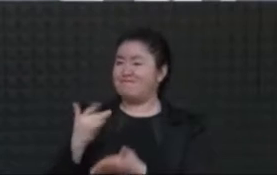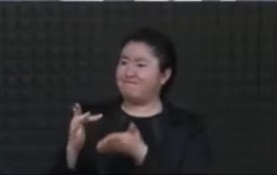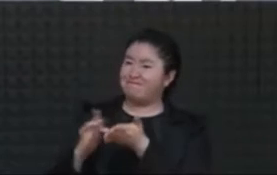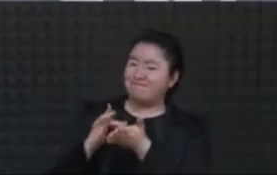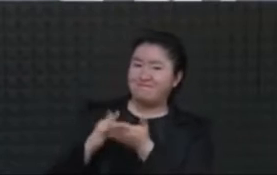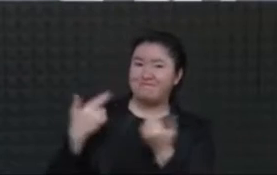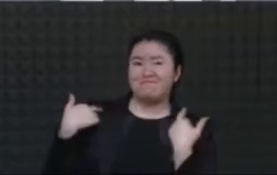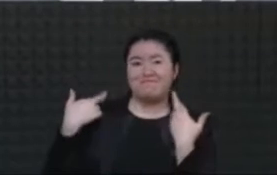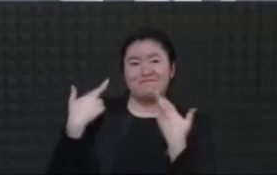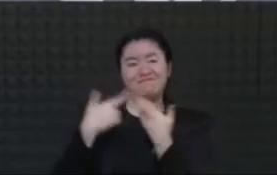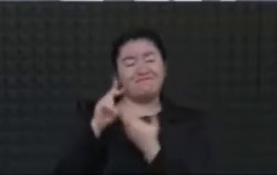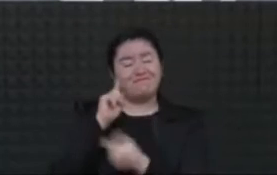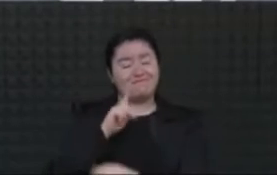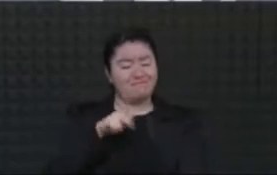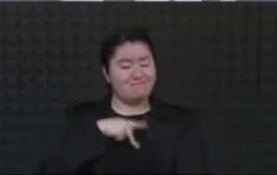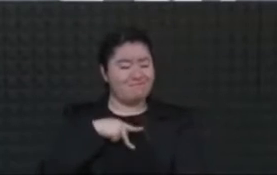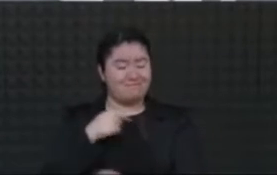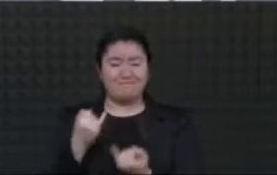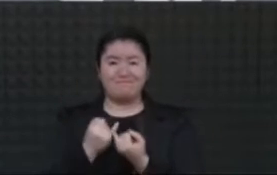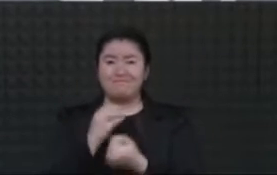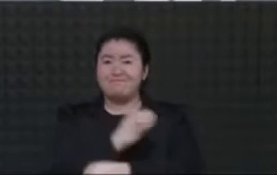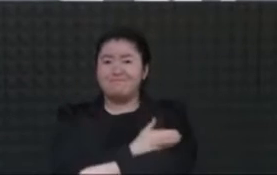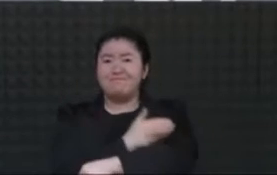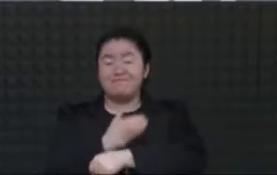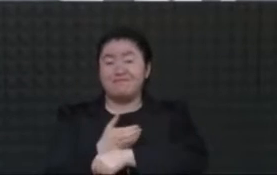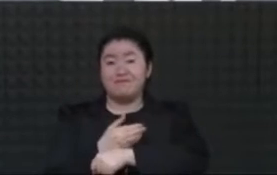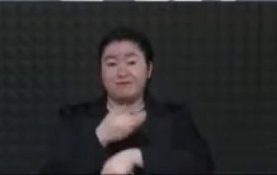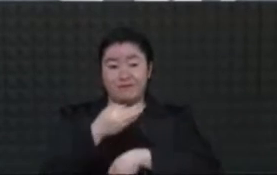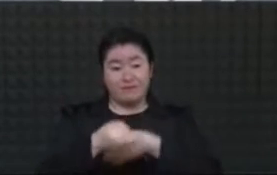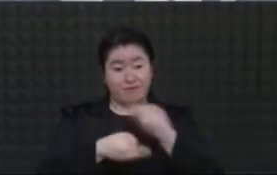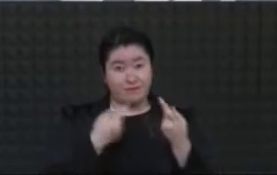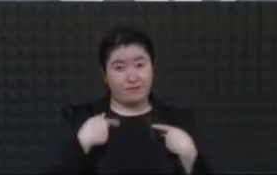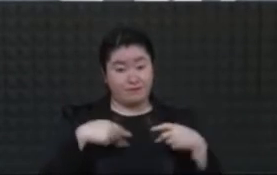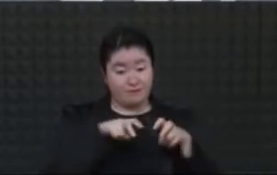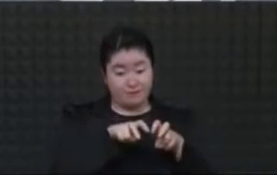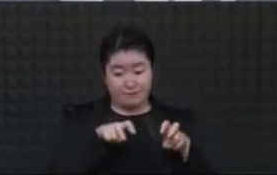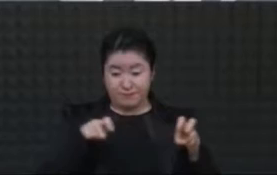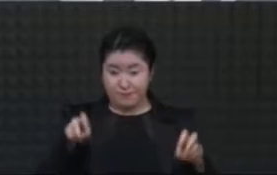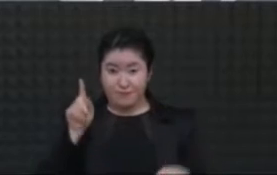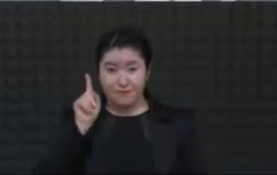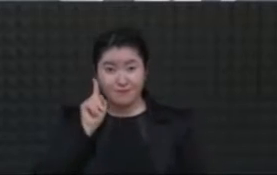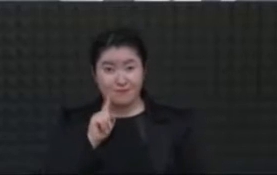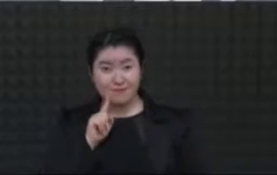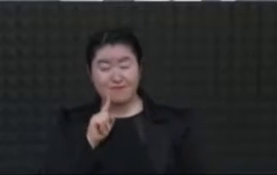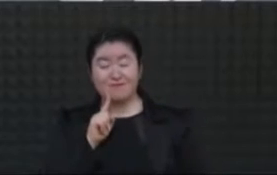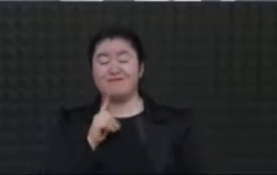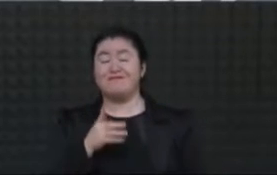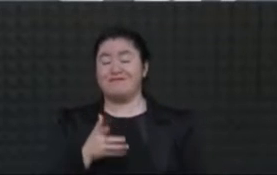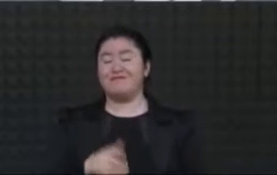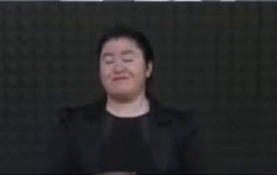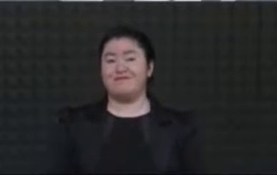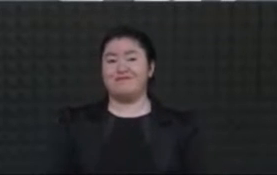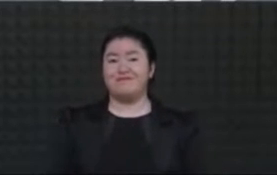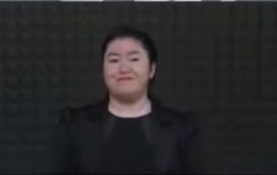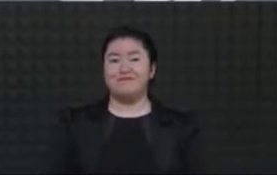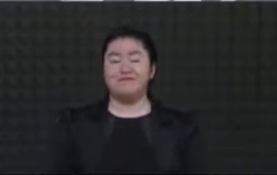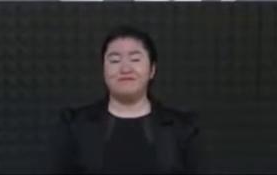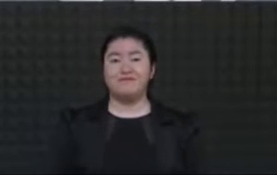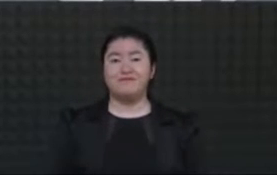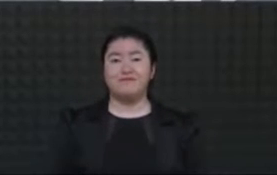los miembros de este presidio. Mi visita con ustedes tiene que ver con